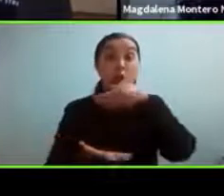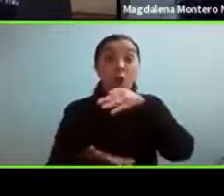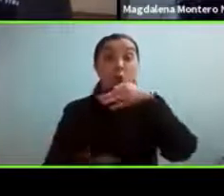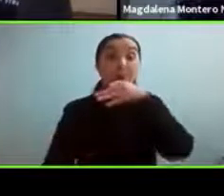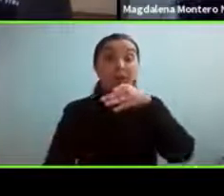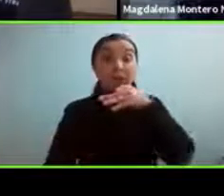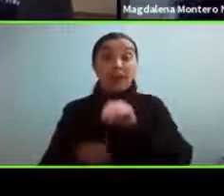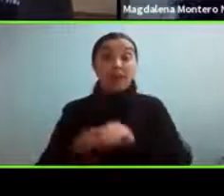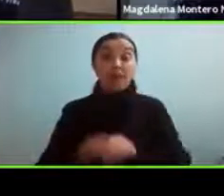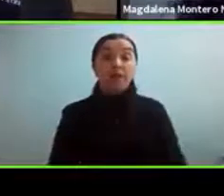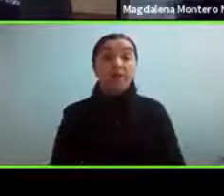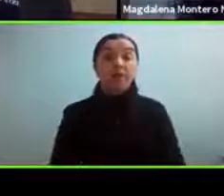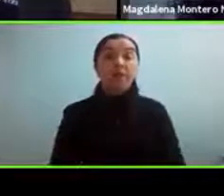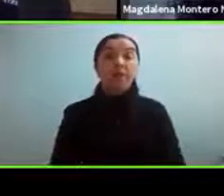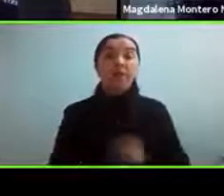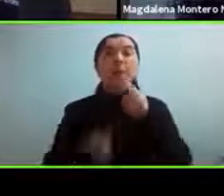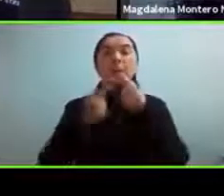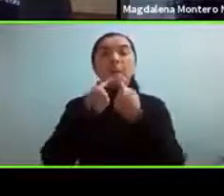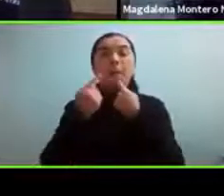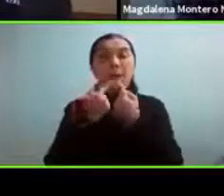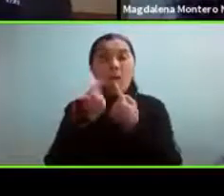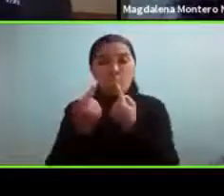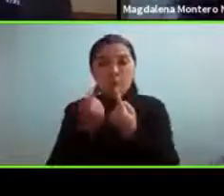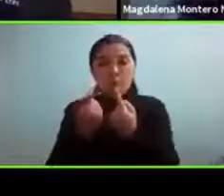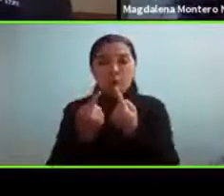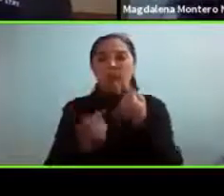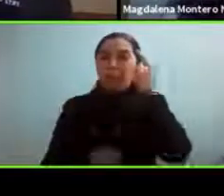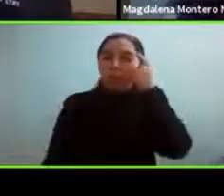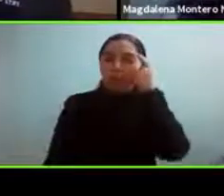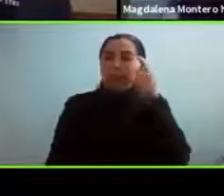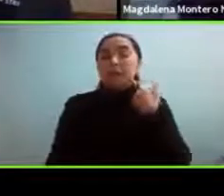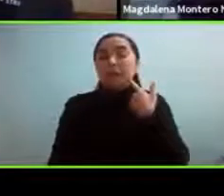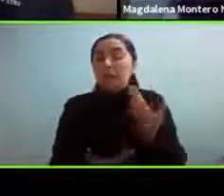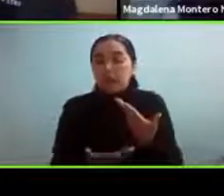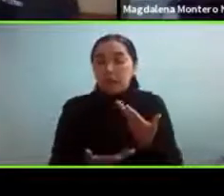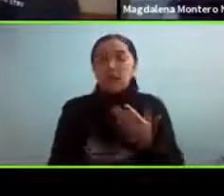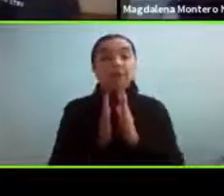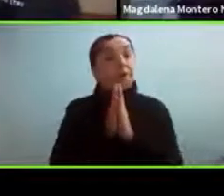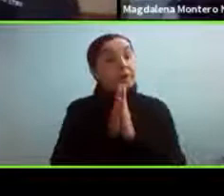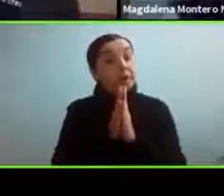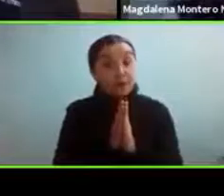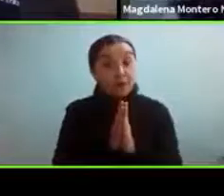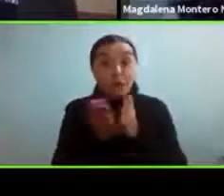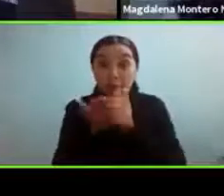preguntas o comentarios. Así que, por favor, Magdalena,